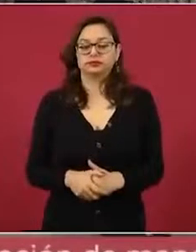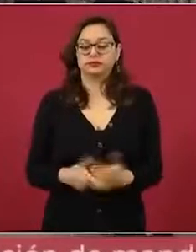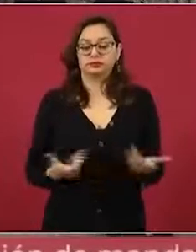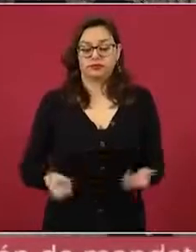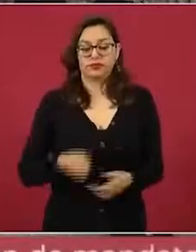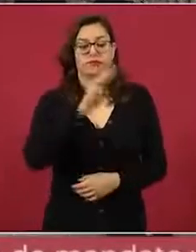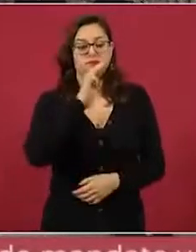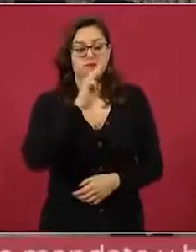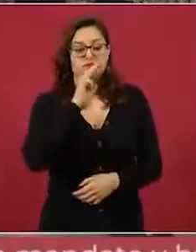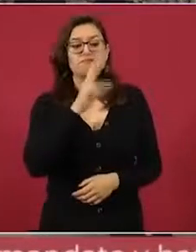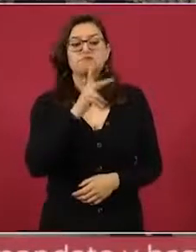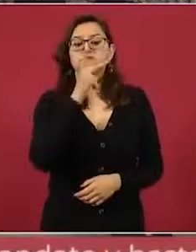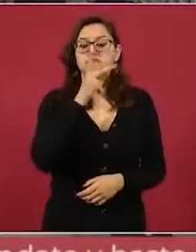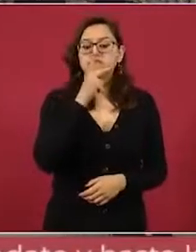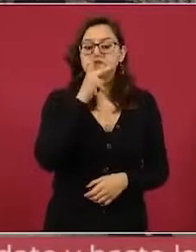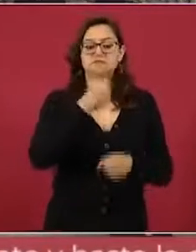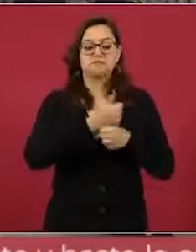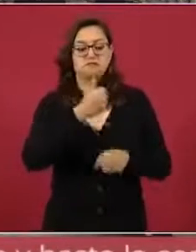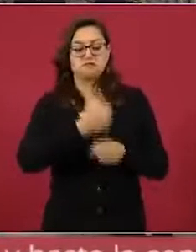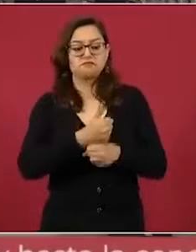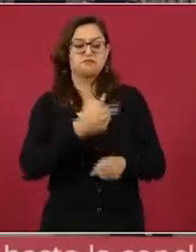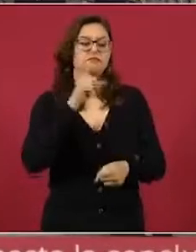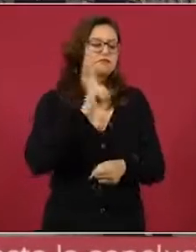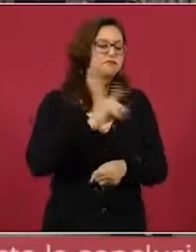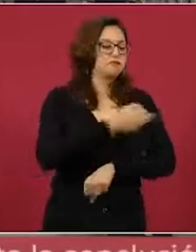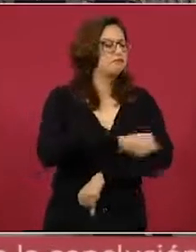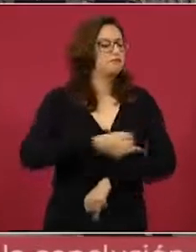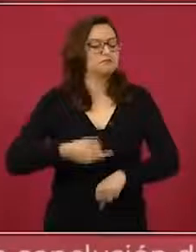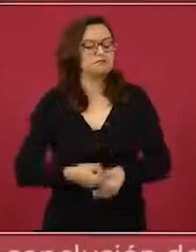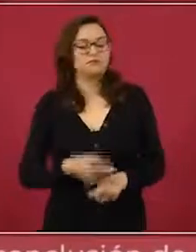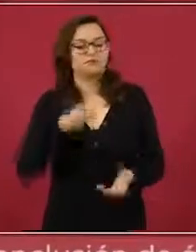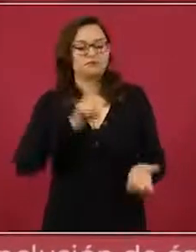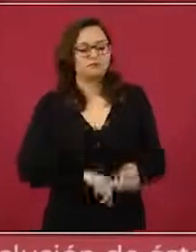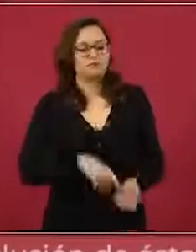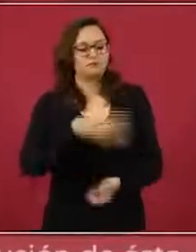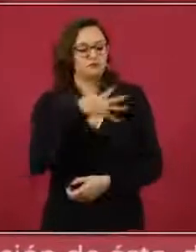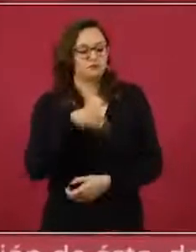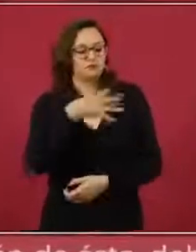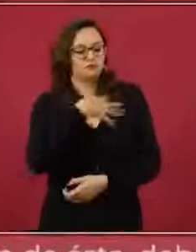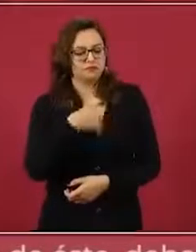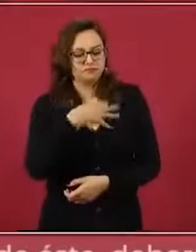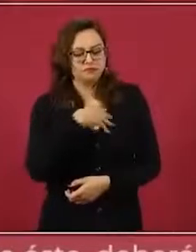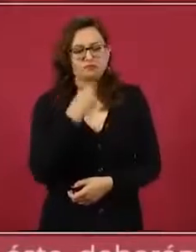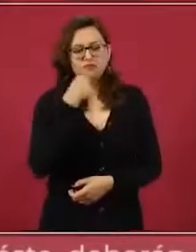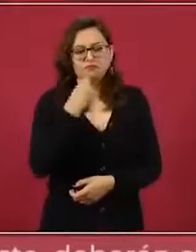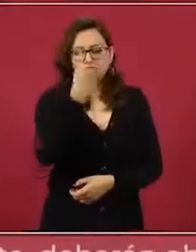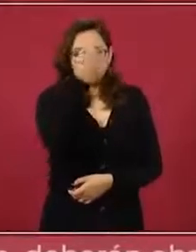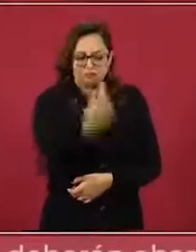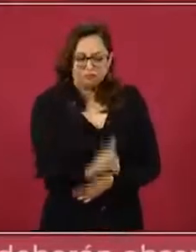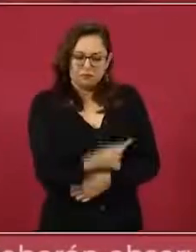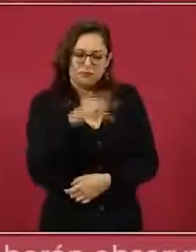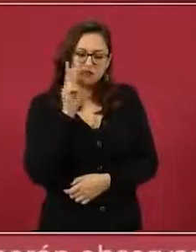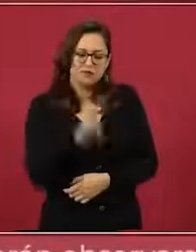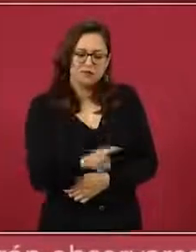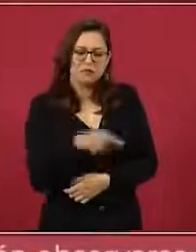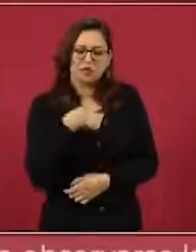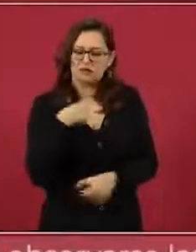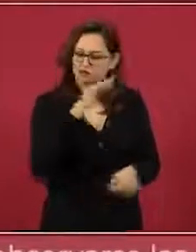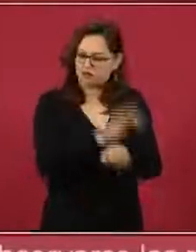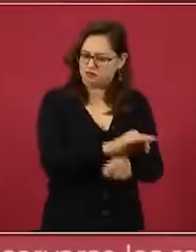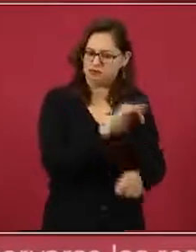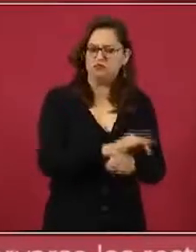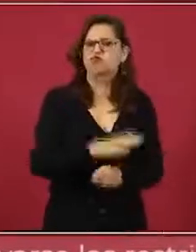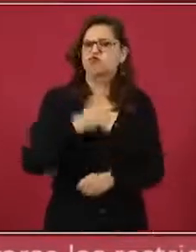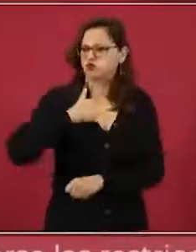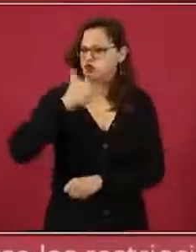mamá, un papá, un abuelo, abuela, cualquier familiar que vea a su hijo de manera directa y dice yo quiero que mi